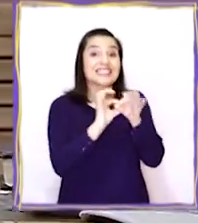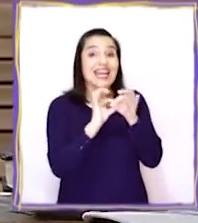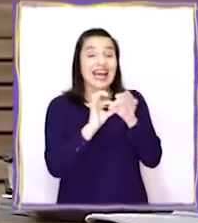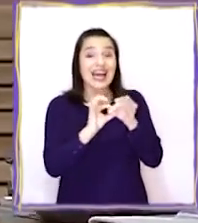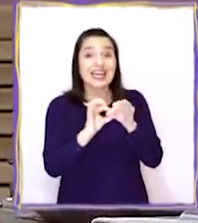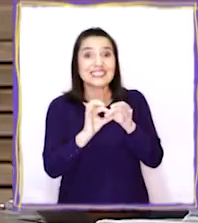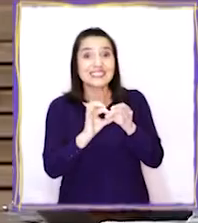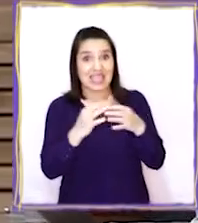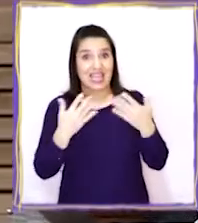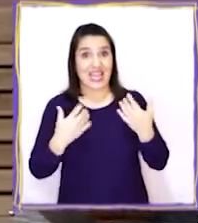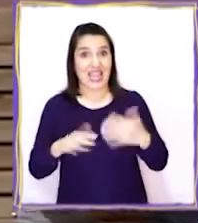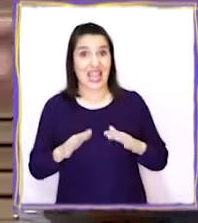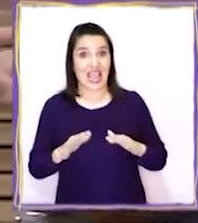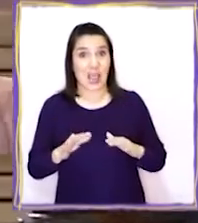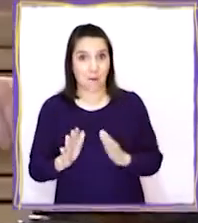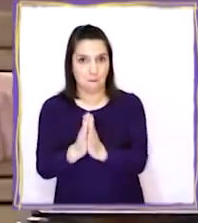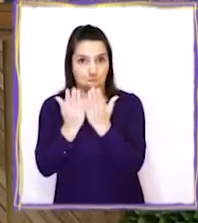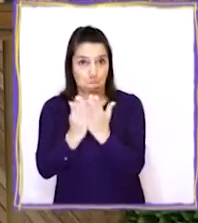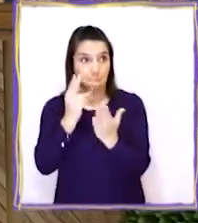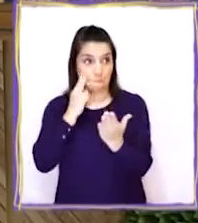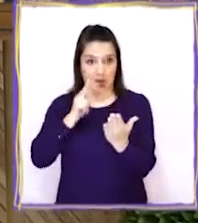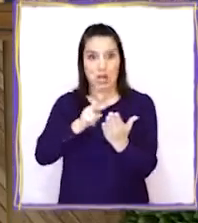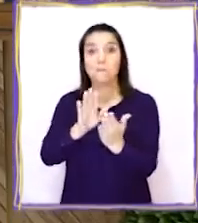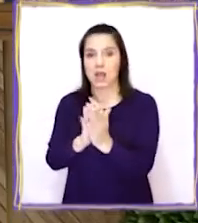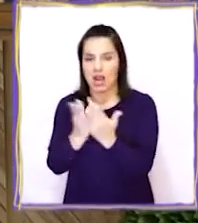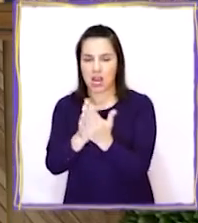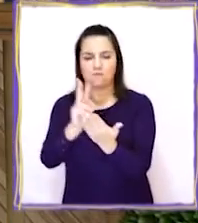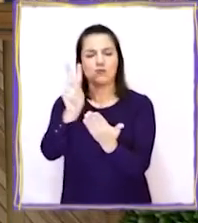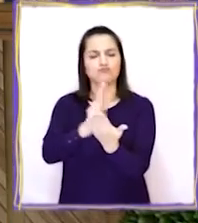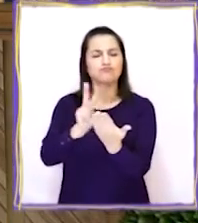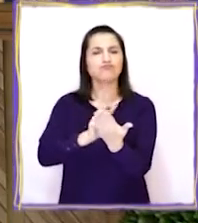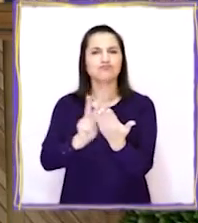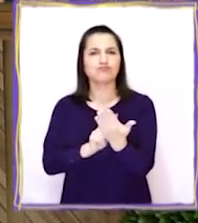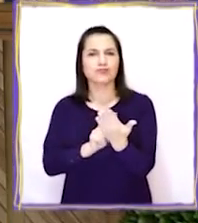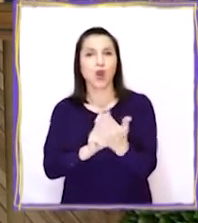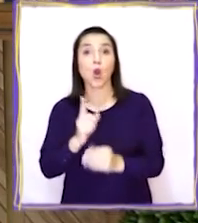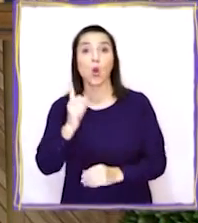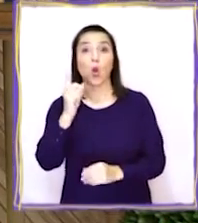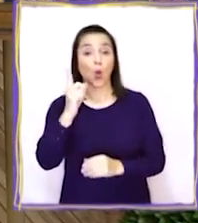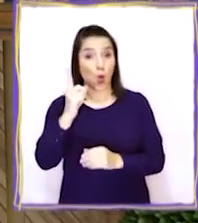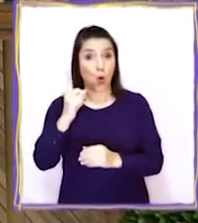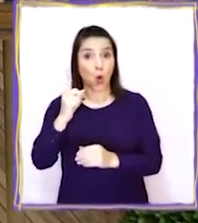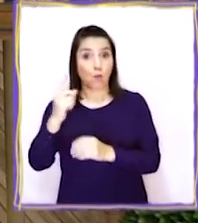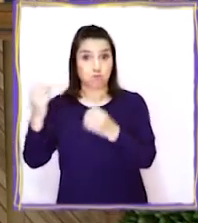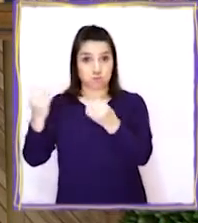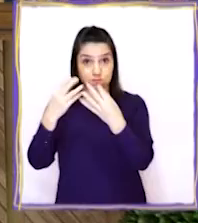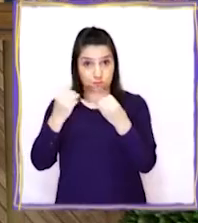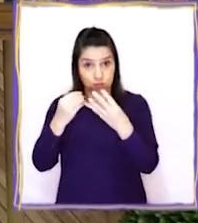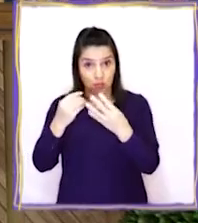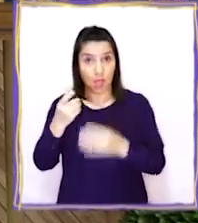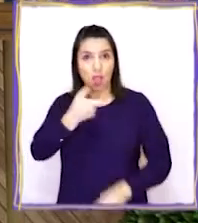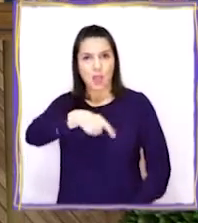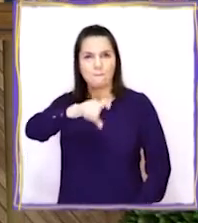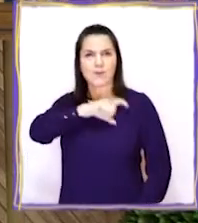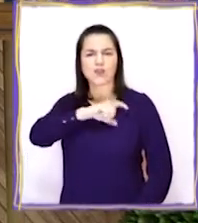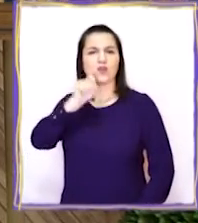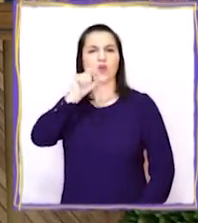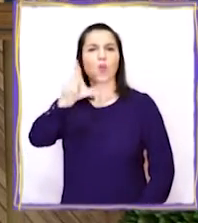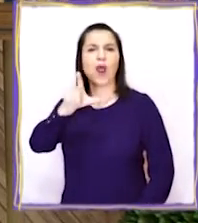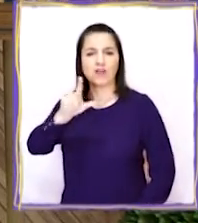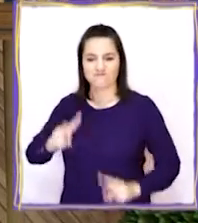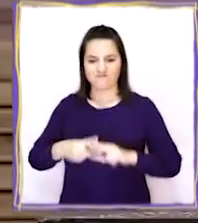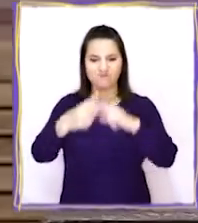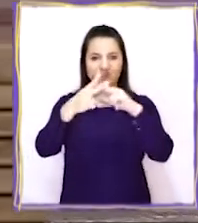¡Gracias! Mira, en este libro vimos que uno de los aportes de los españoles son las